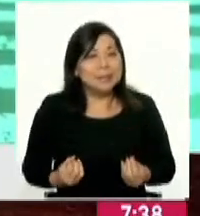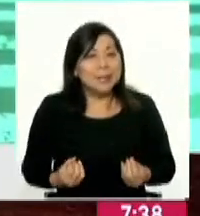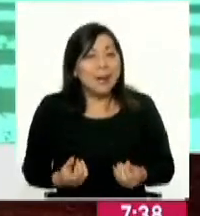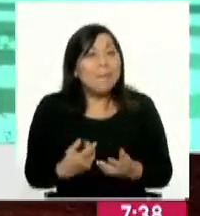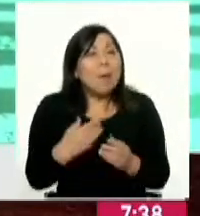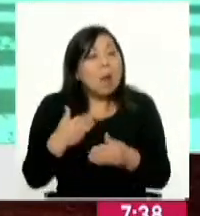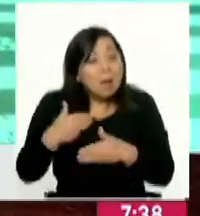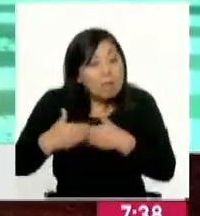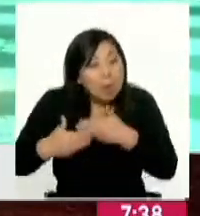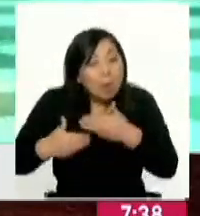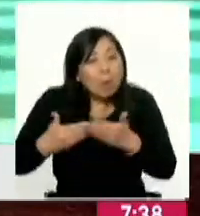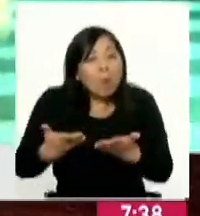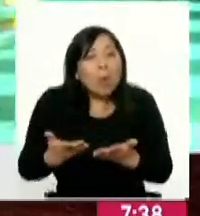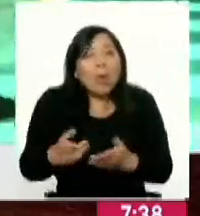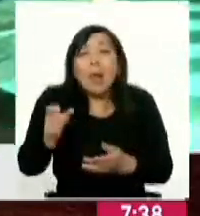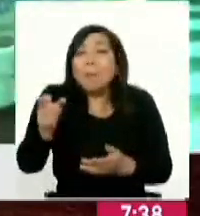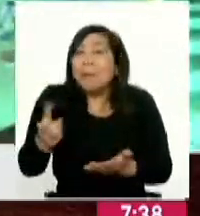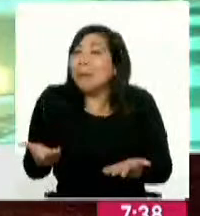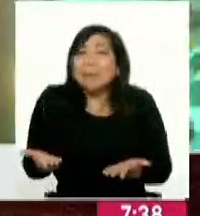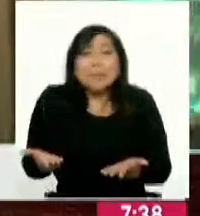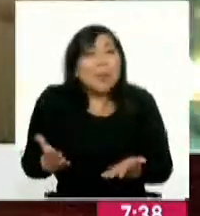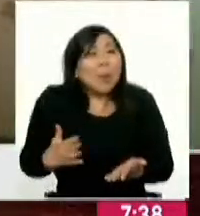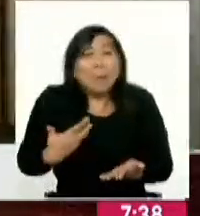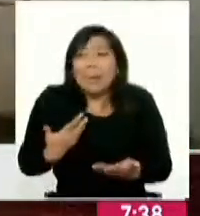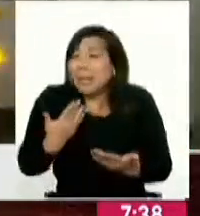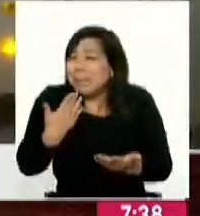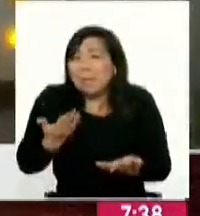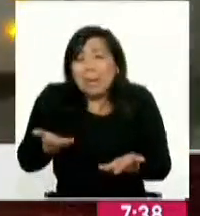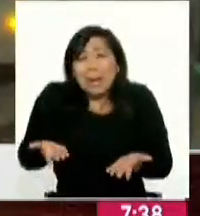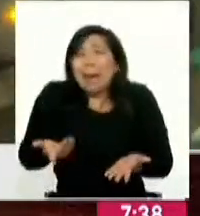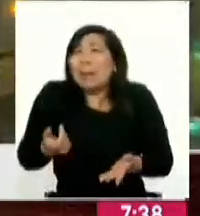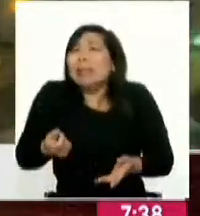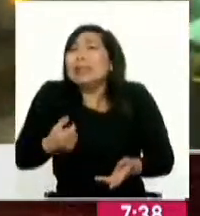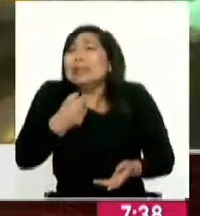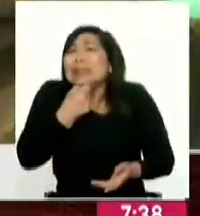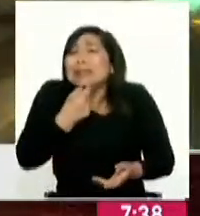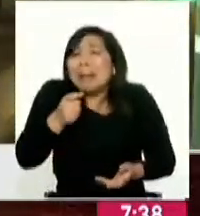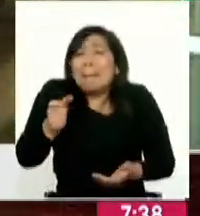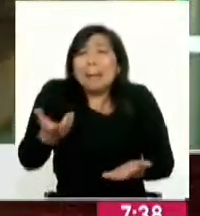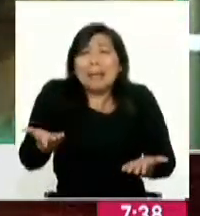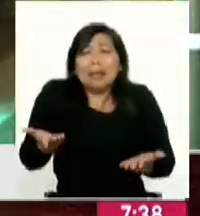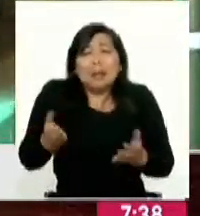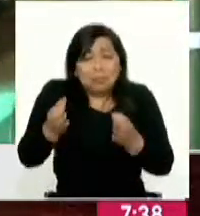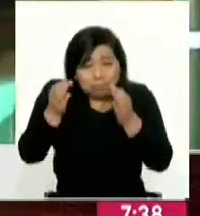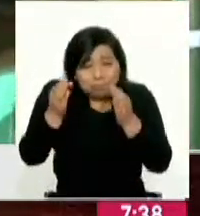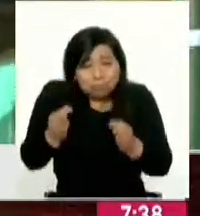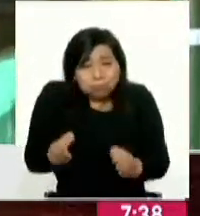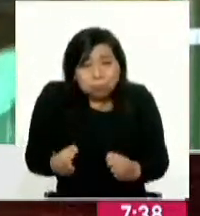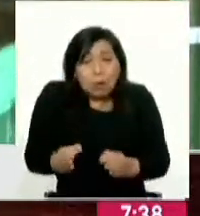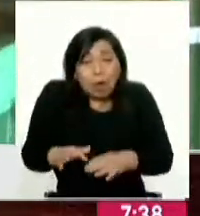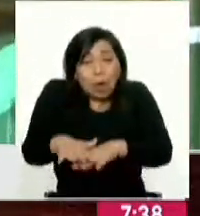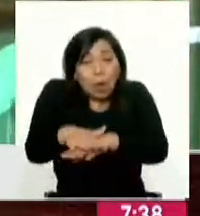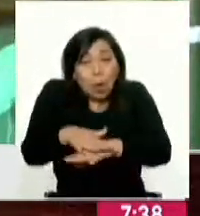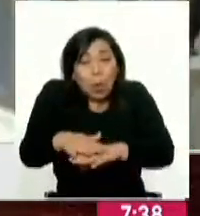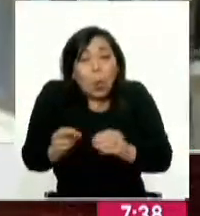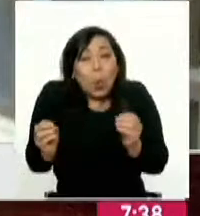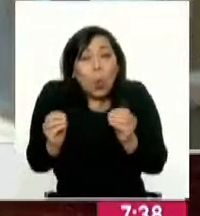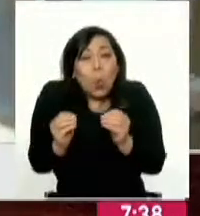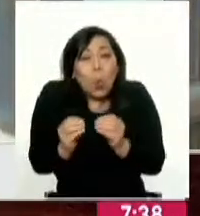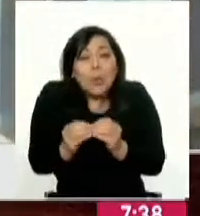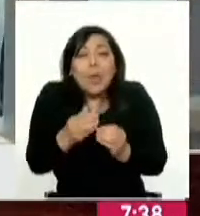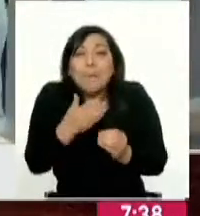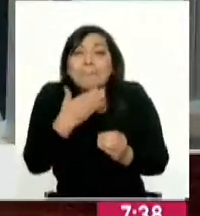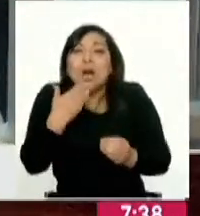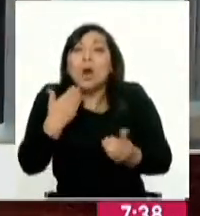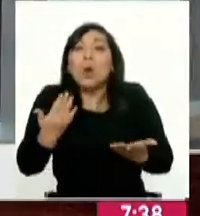que ir avanzando, porque el pasajero no se puede perjudicar. Y entonces, lo correcto es que gestionemos juntos, y en realidad con